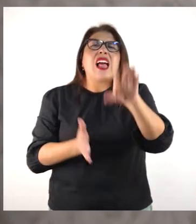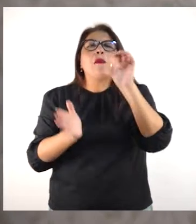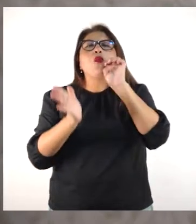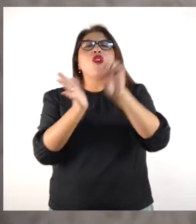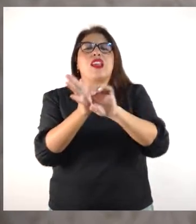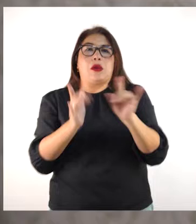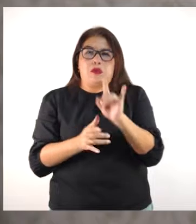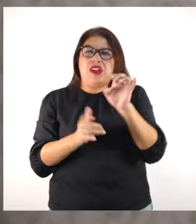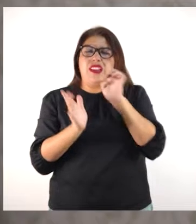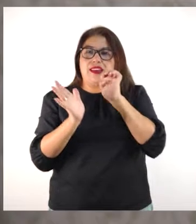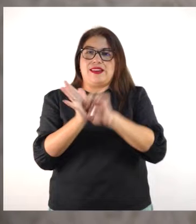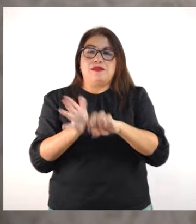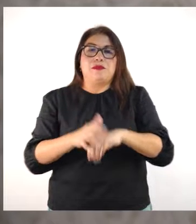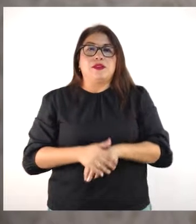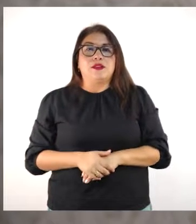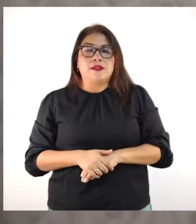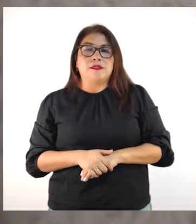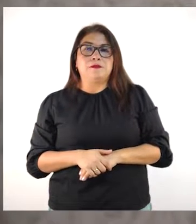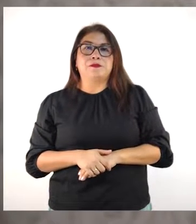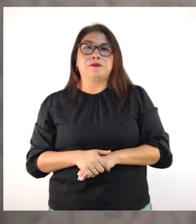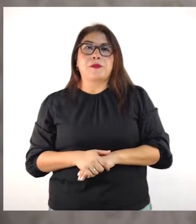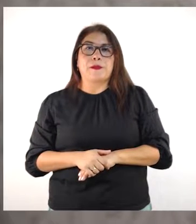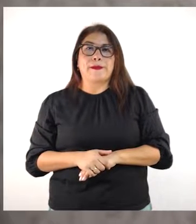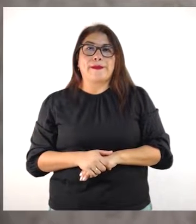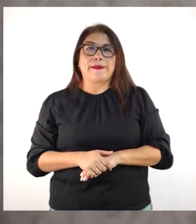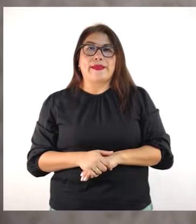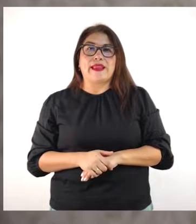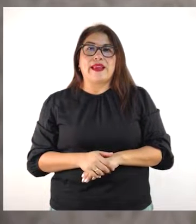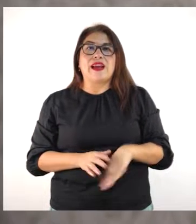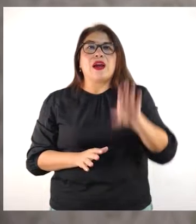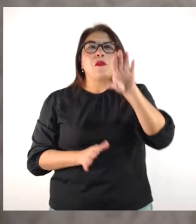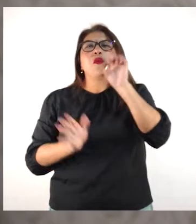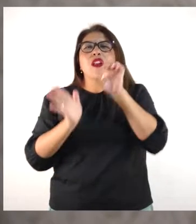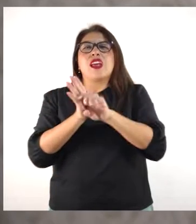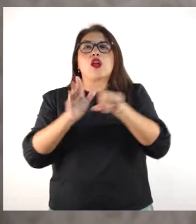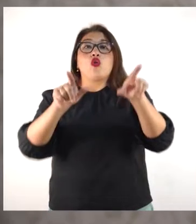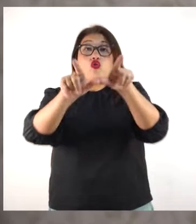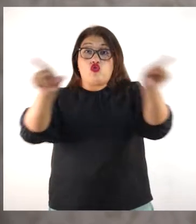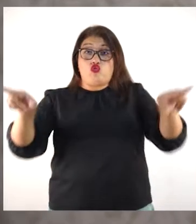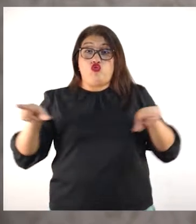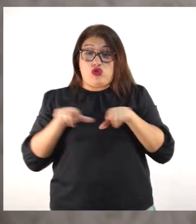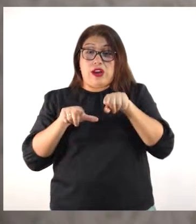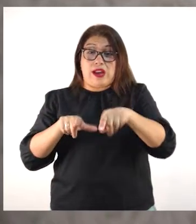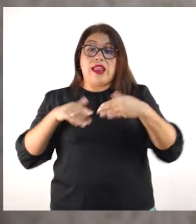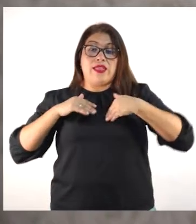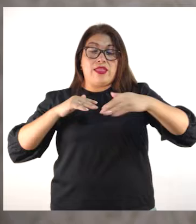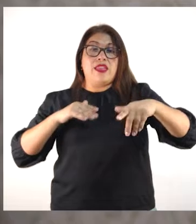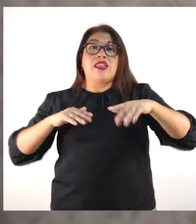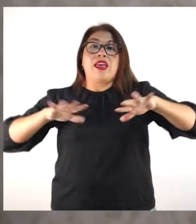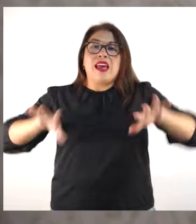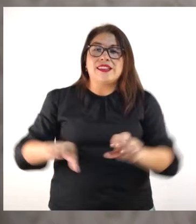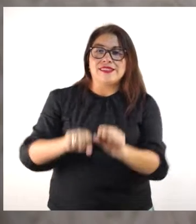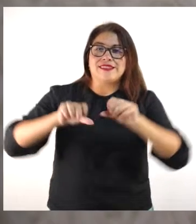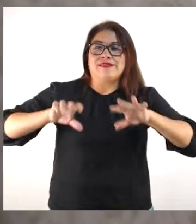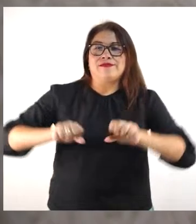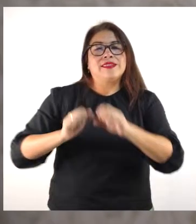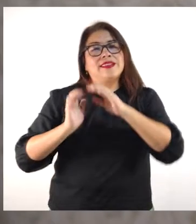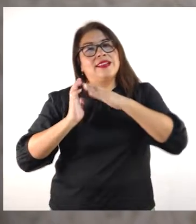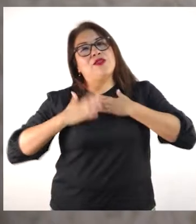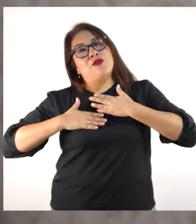vamos a hablar, con ejemplos, una sala de masajes necesita, de repente,